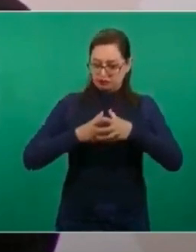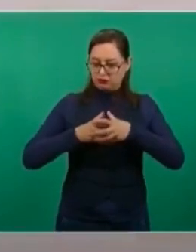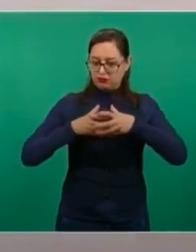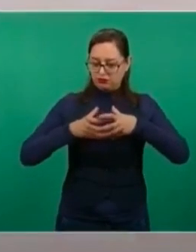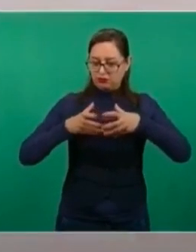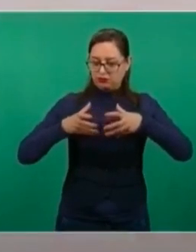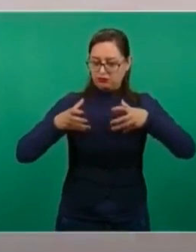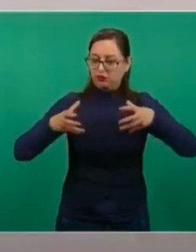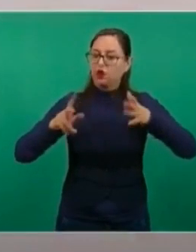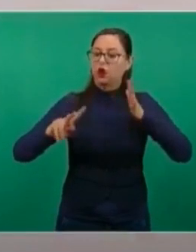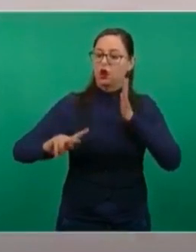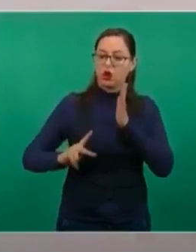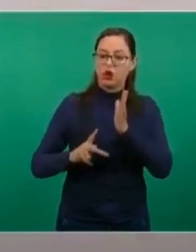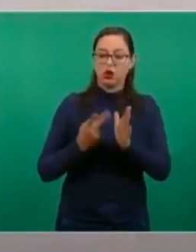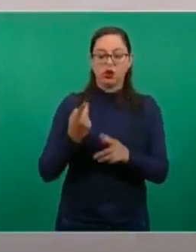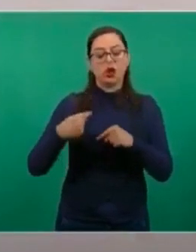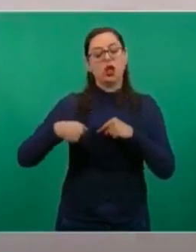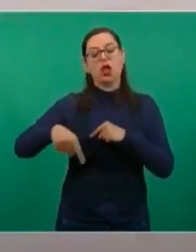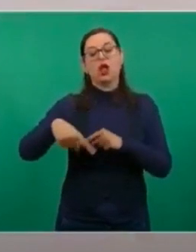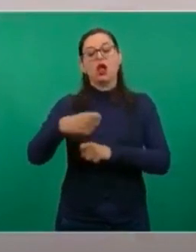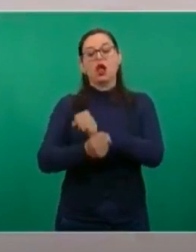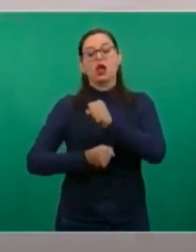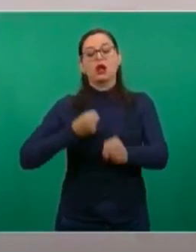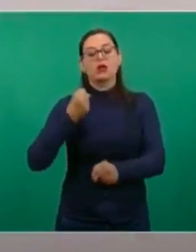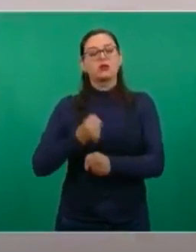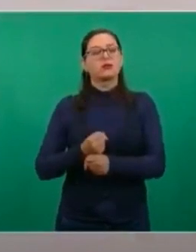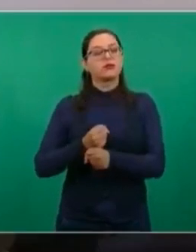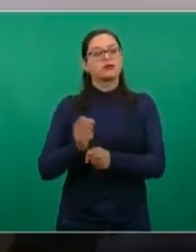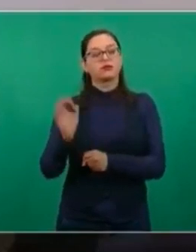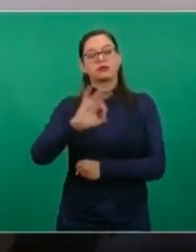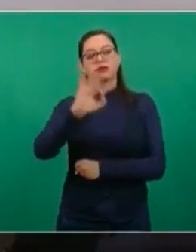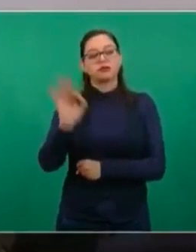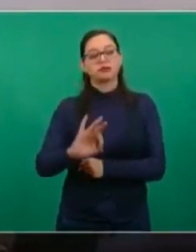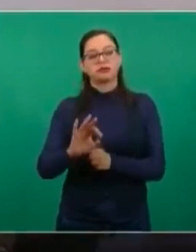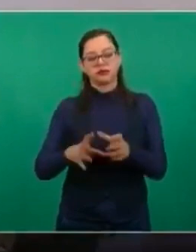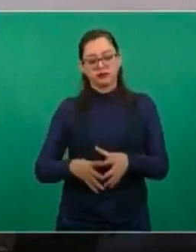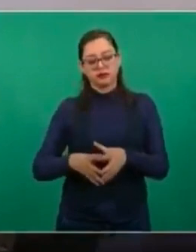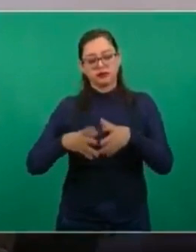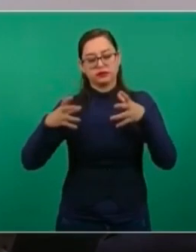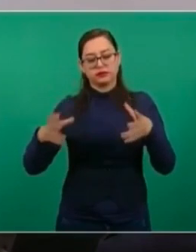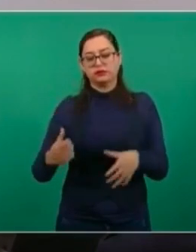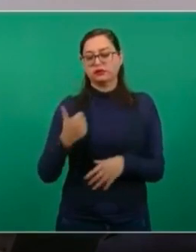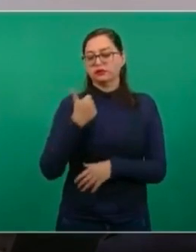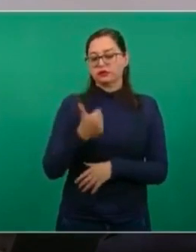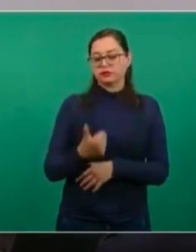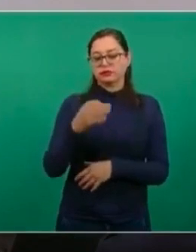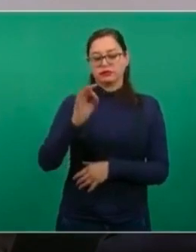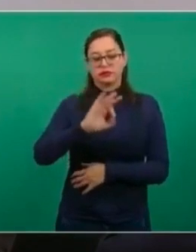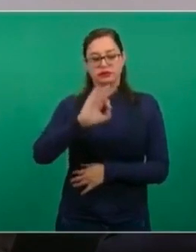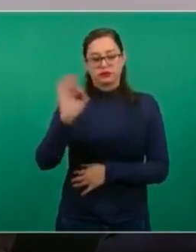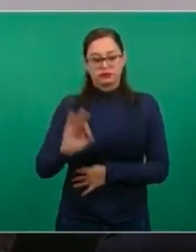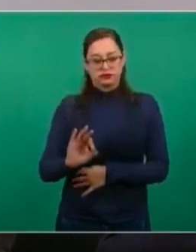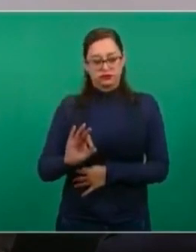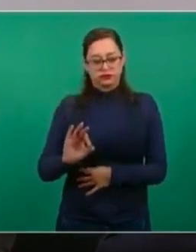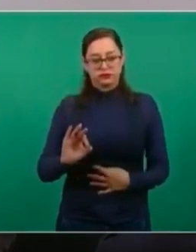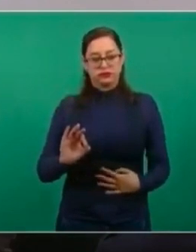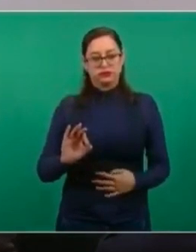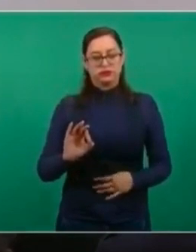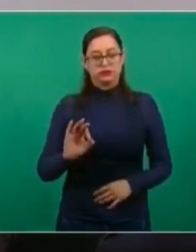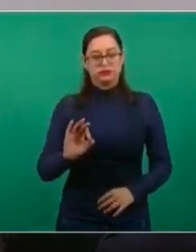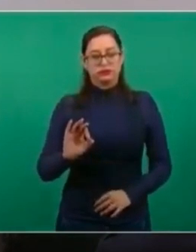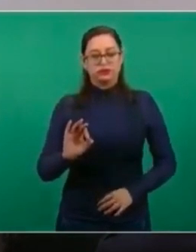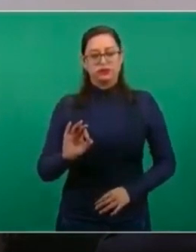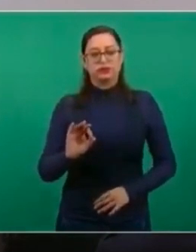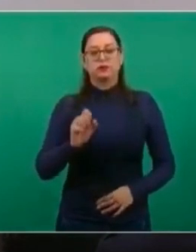Los pronósticos es que este año vamos a crecer promedio 6 por ciento. Está